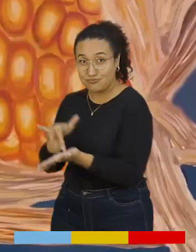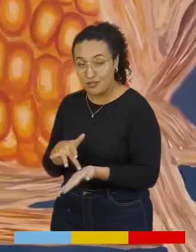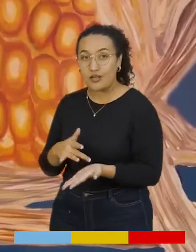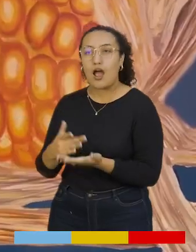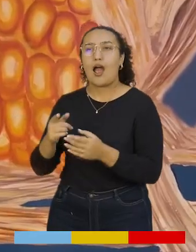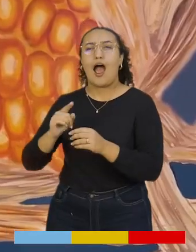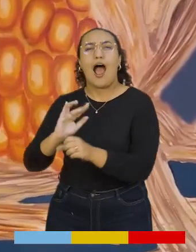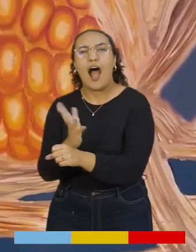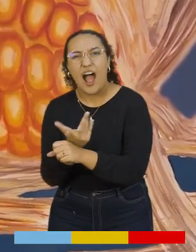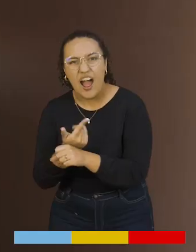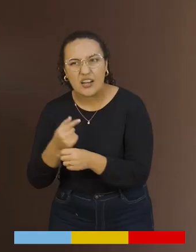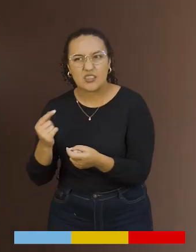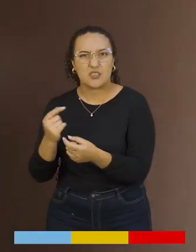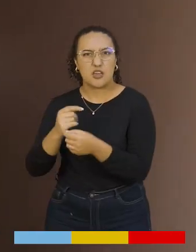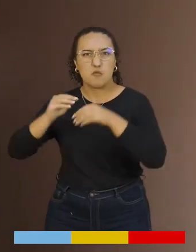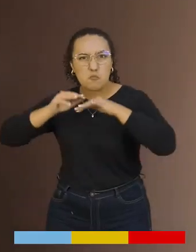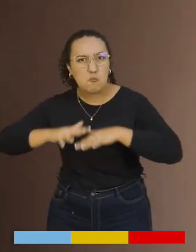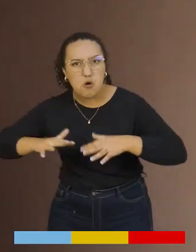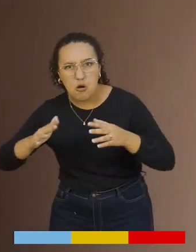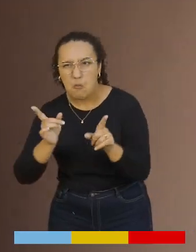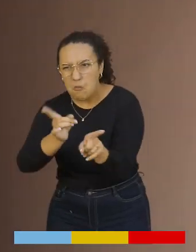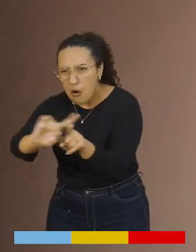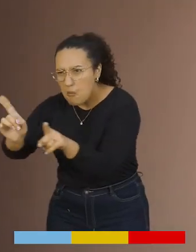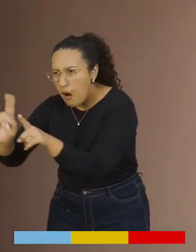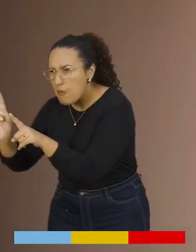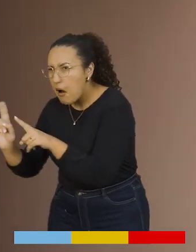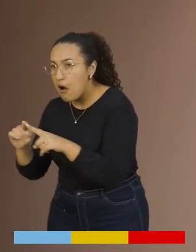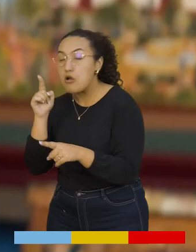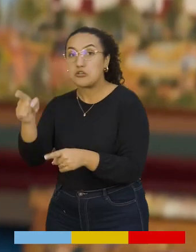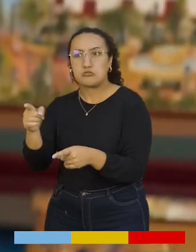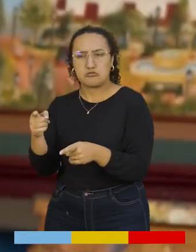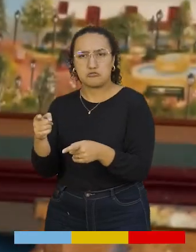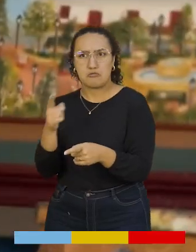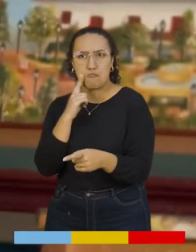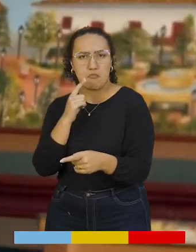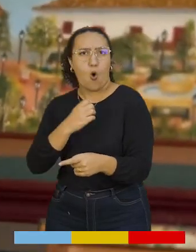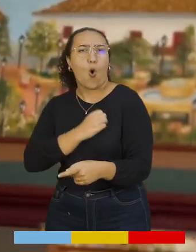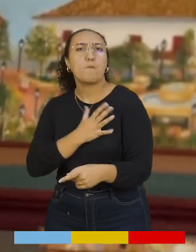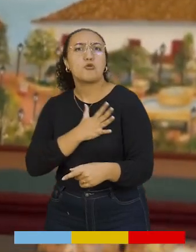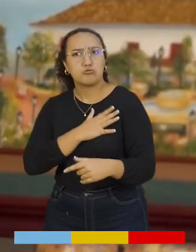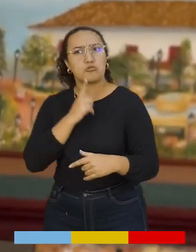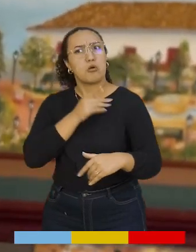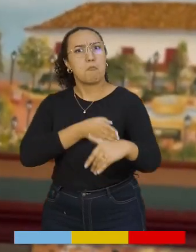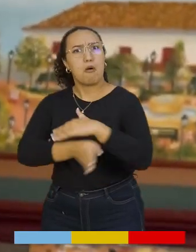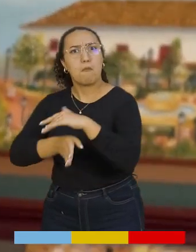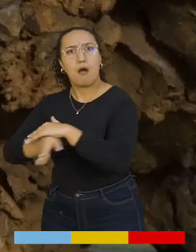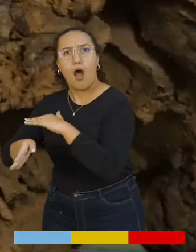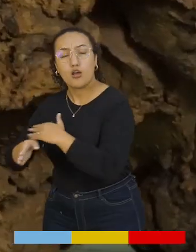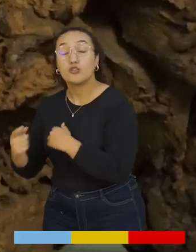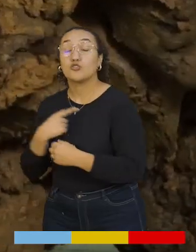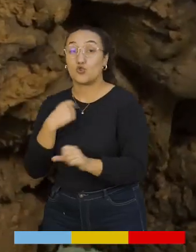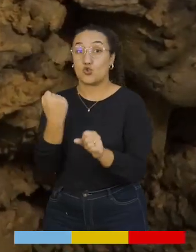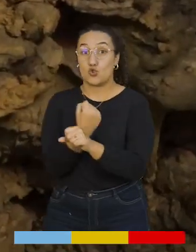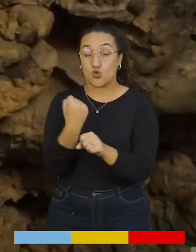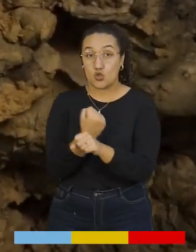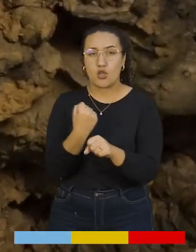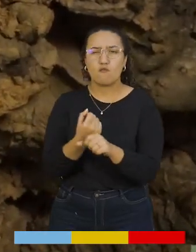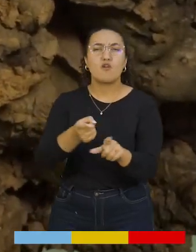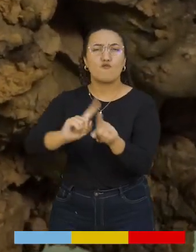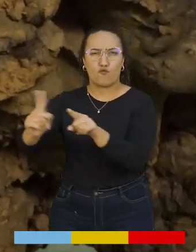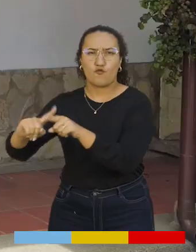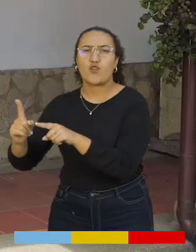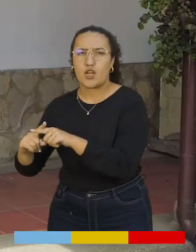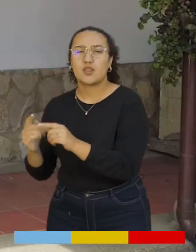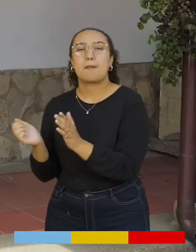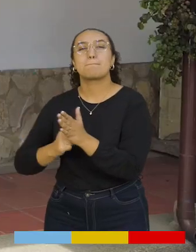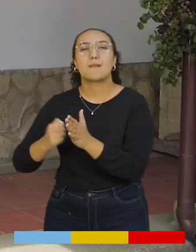arte popular. Y eso me ha abierto mucho las puertas. Yo he trabajado varios materiales, pero en sí me gusta mucho la arcilla porque